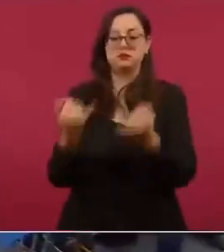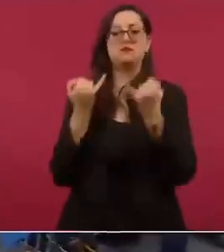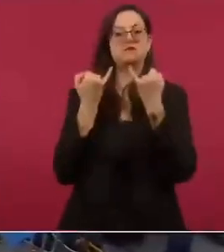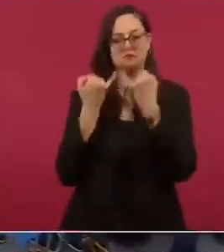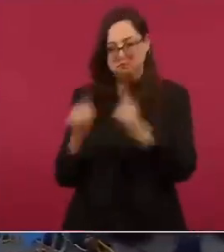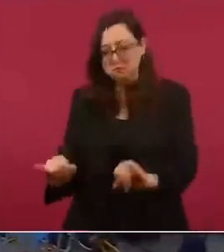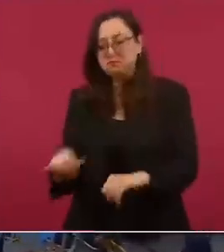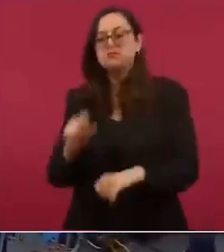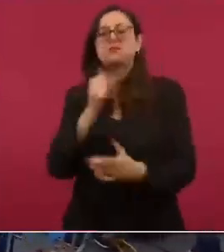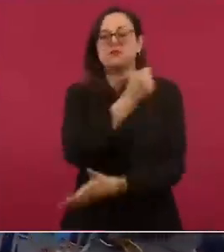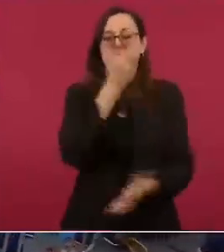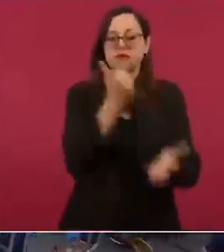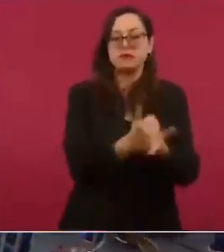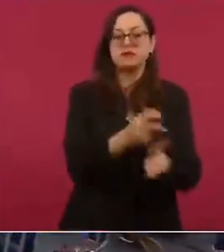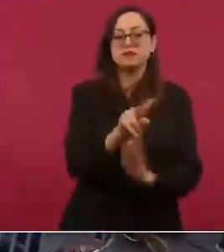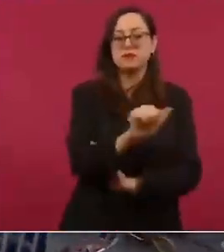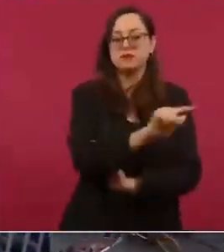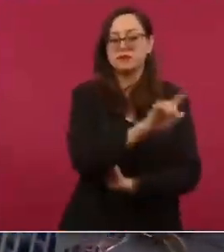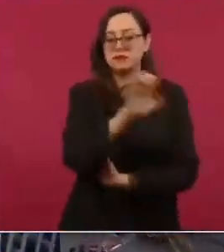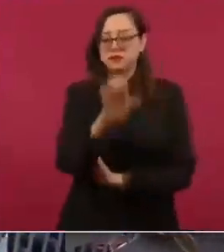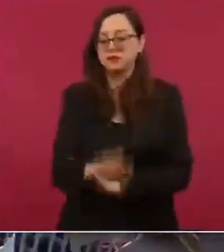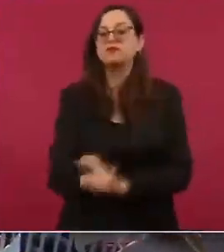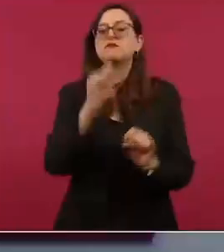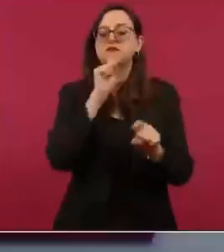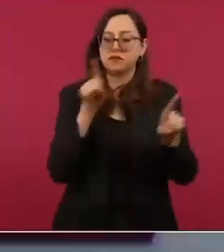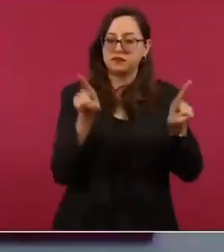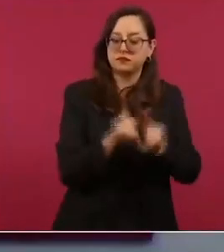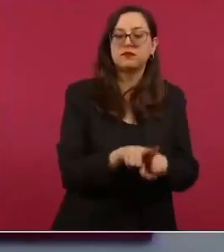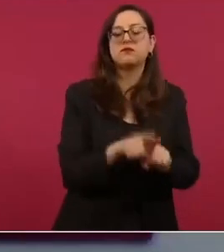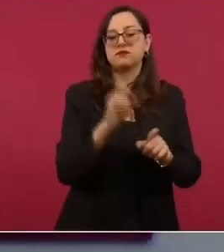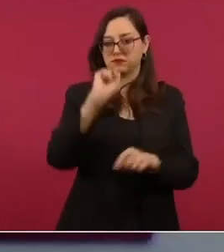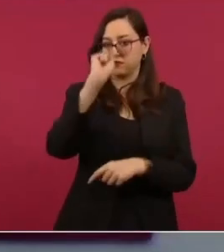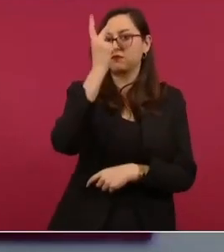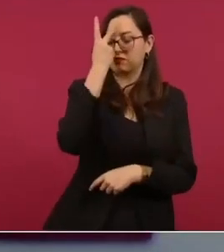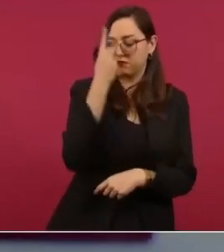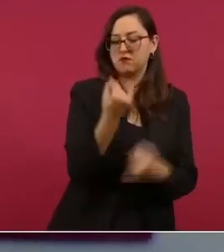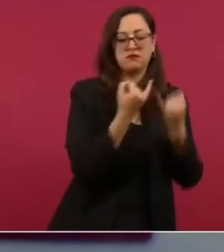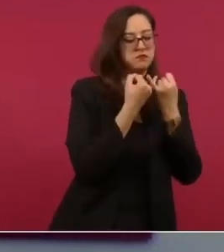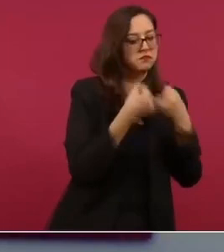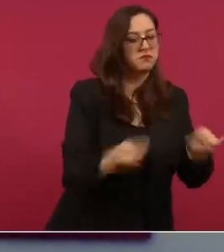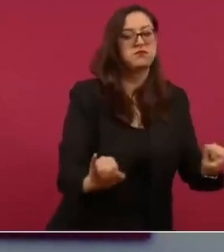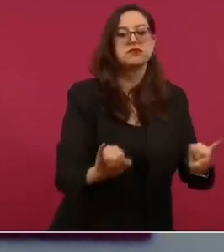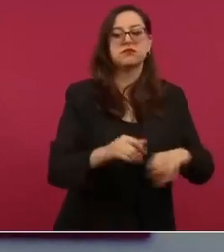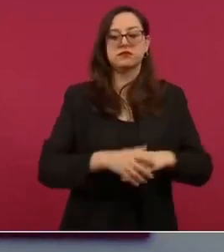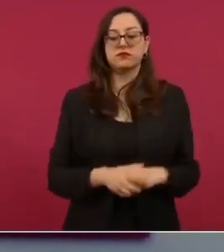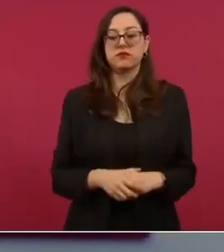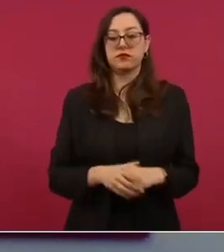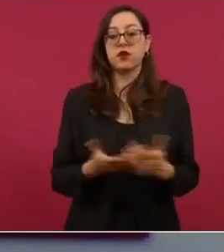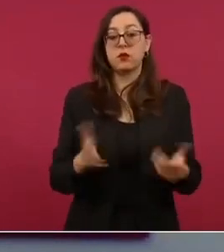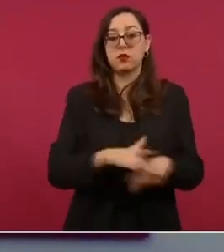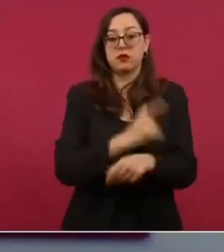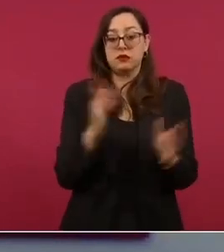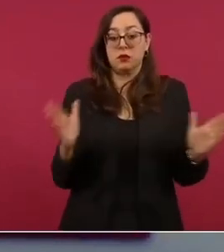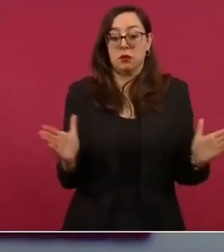Valle a Tamazunchale San Luis Potosí que es ampliar